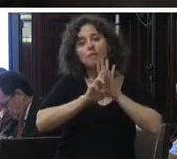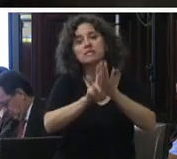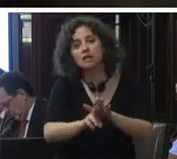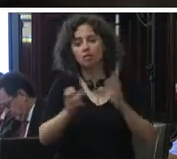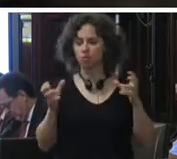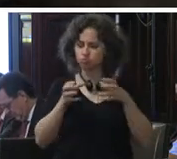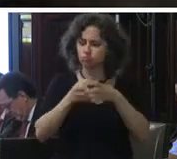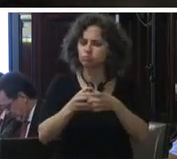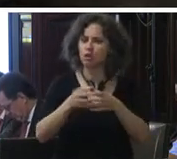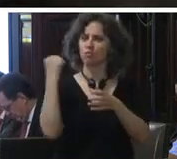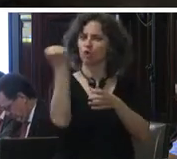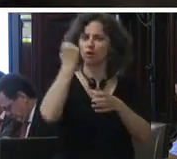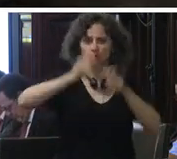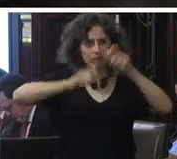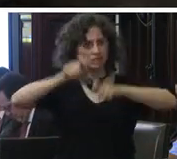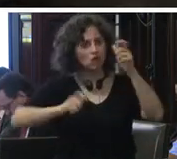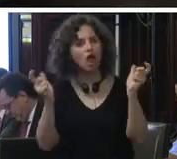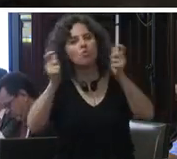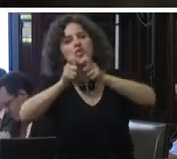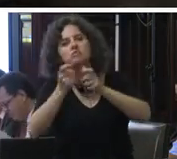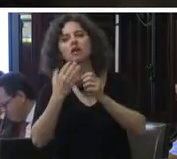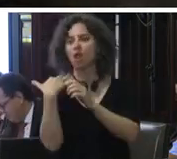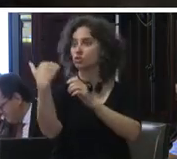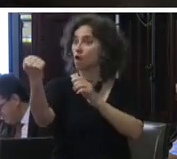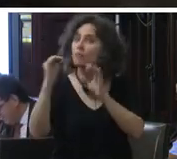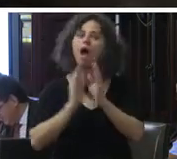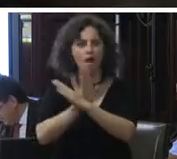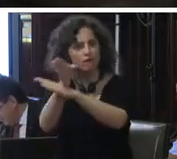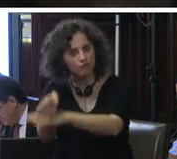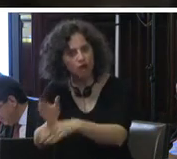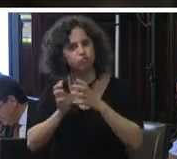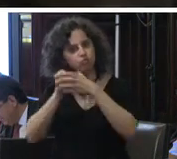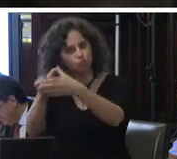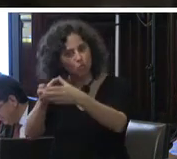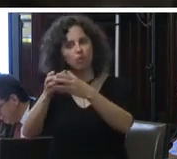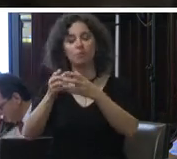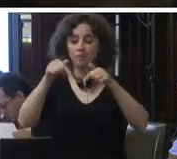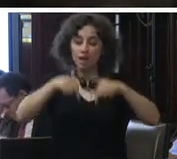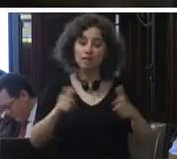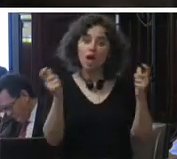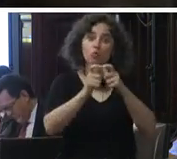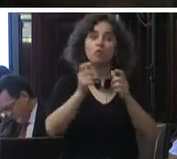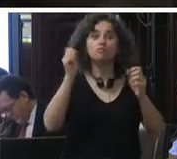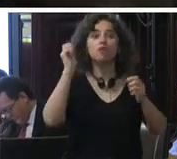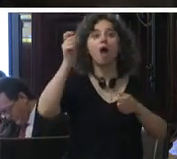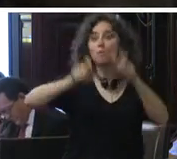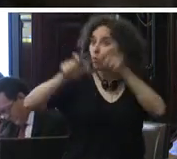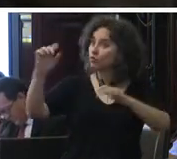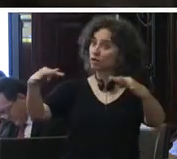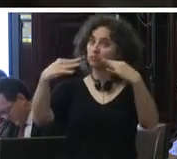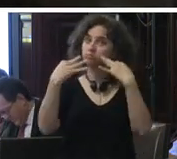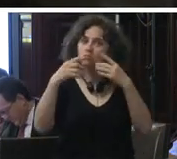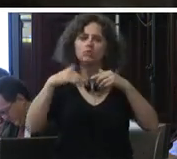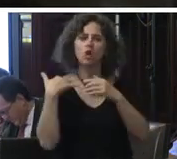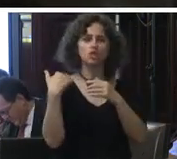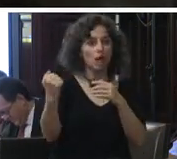delegación de alto nivel en las audiencias a las que fue convocado sobre esta primera audiencia pública a la que se nos ha